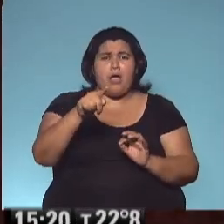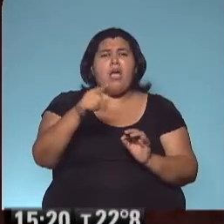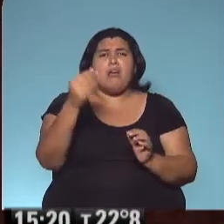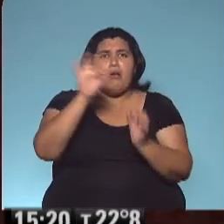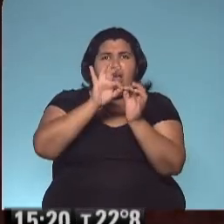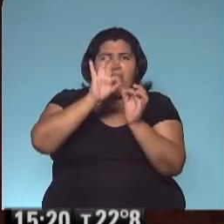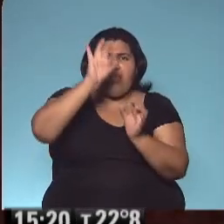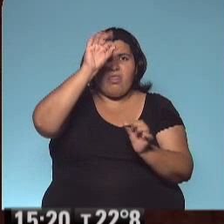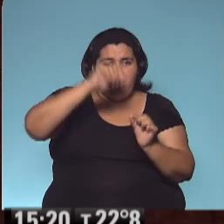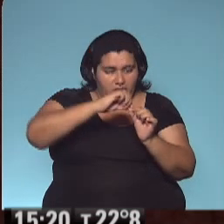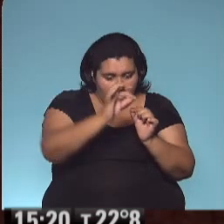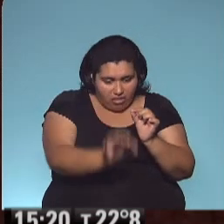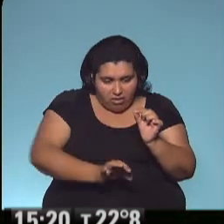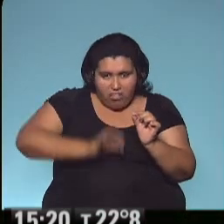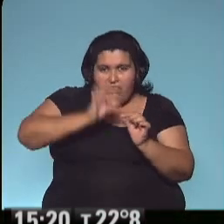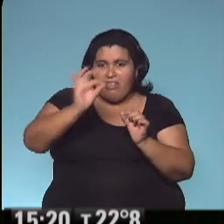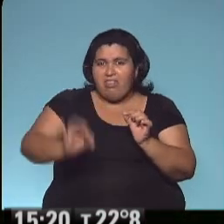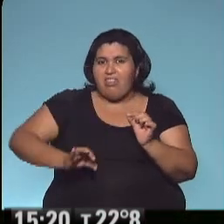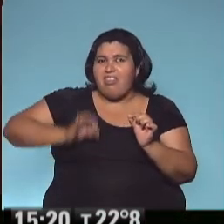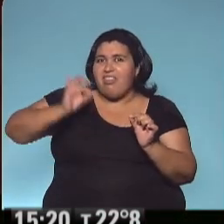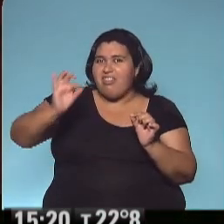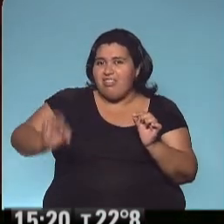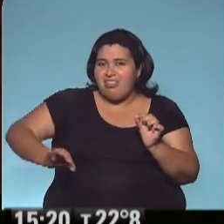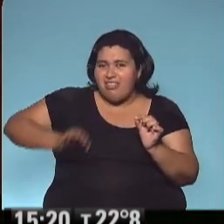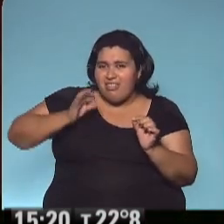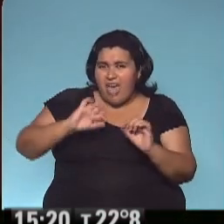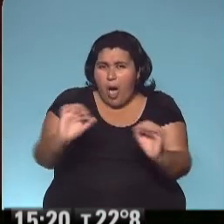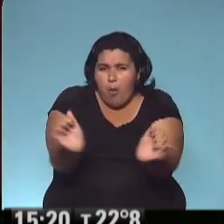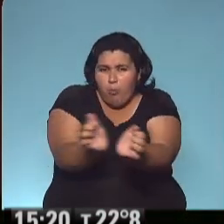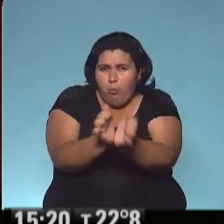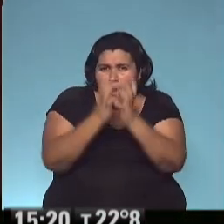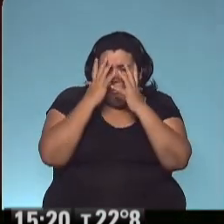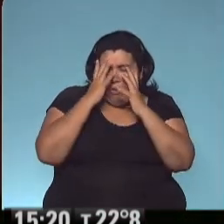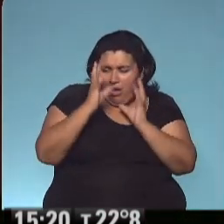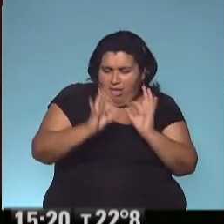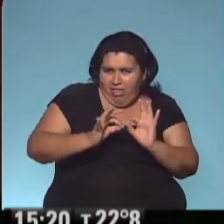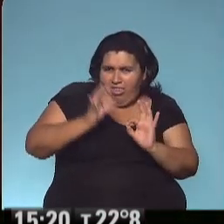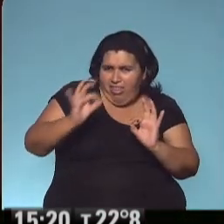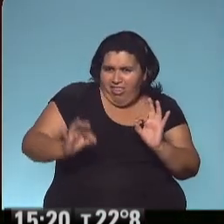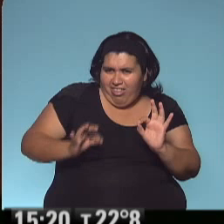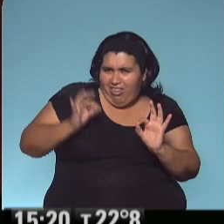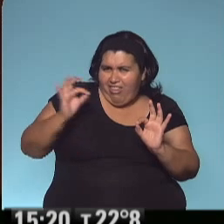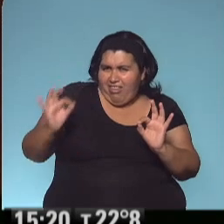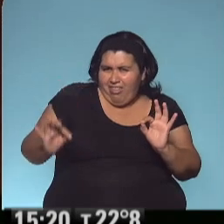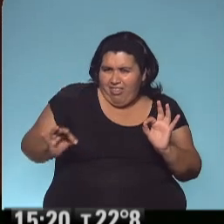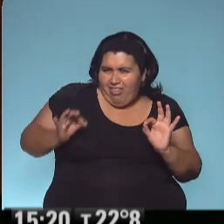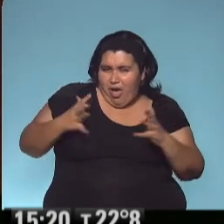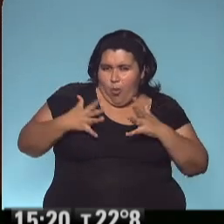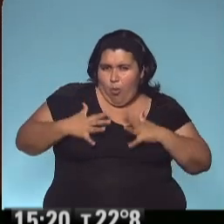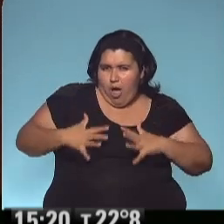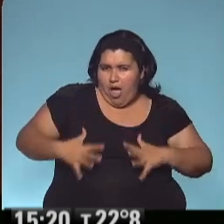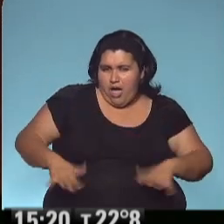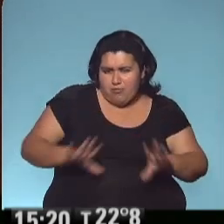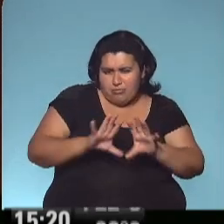alrededor del ogronte, de la cabeza del ogronte, de los pies del ogronte, de las manos del ogronte, de la panza inmensa, donde